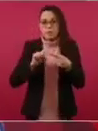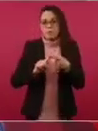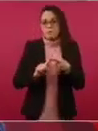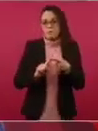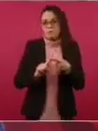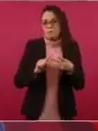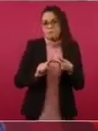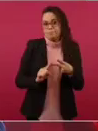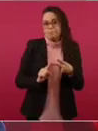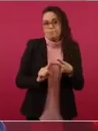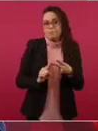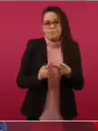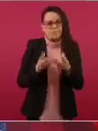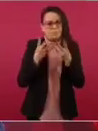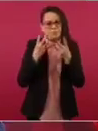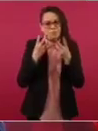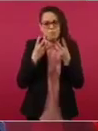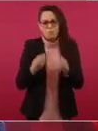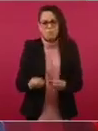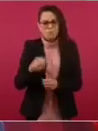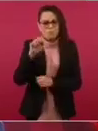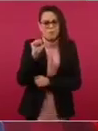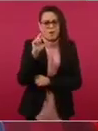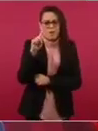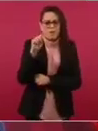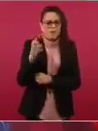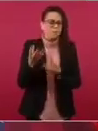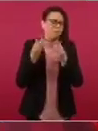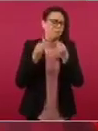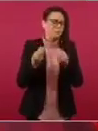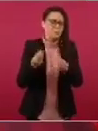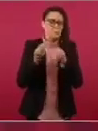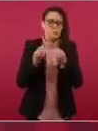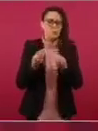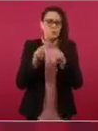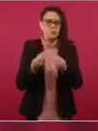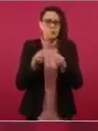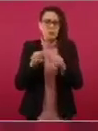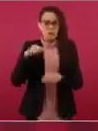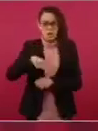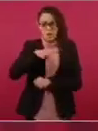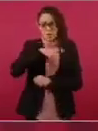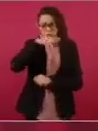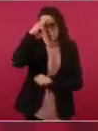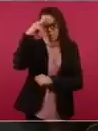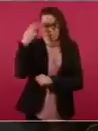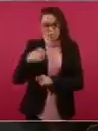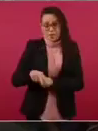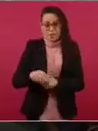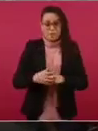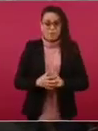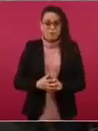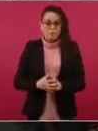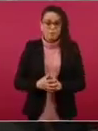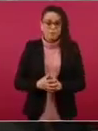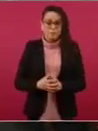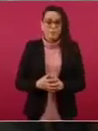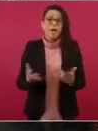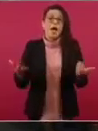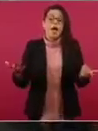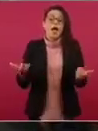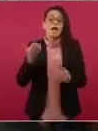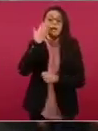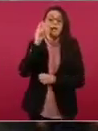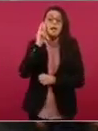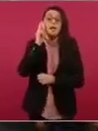muchas obras de arte, de cultura. Ah, nada más para que aparezcan en el periódico,